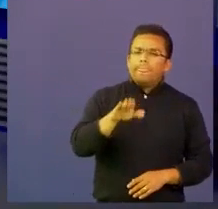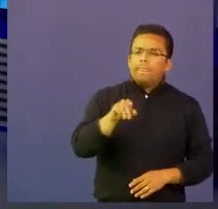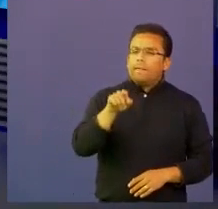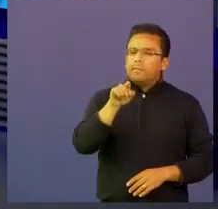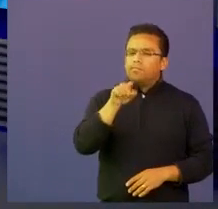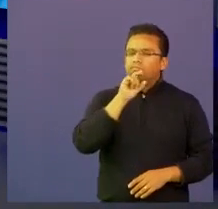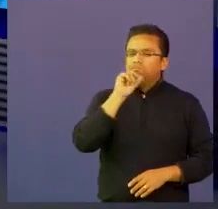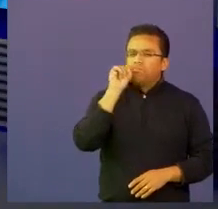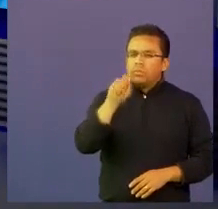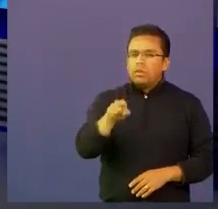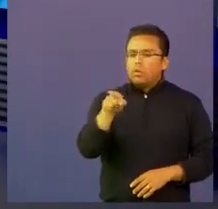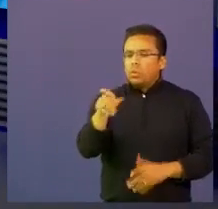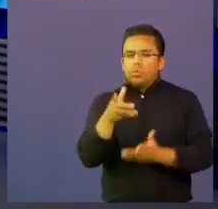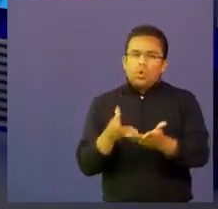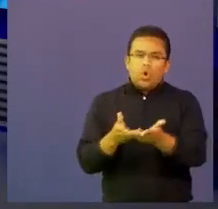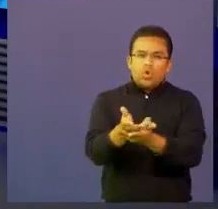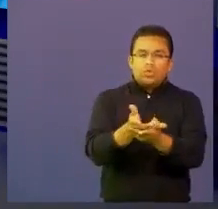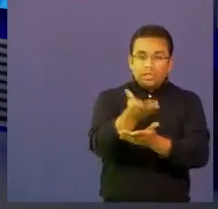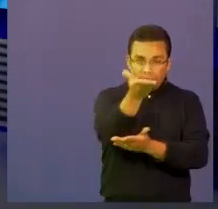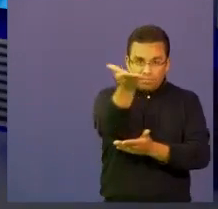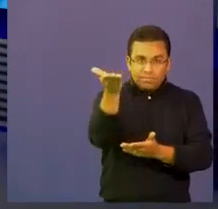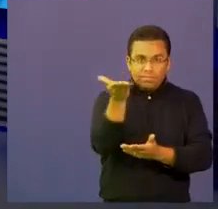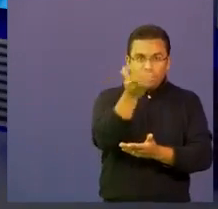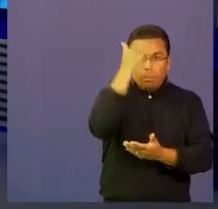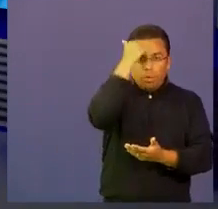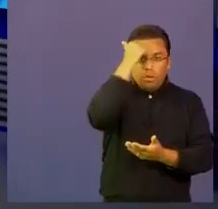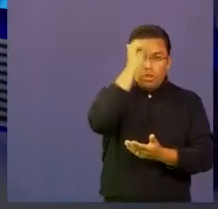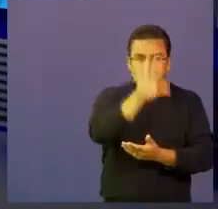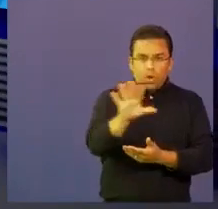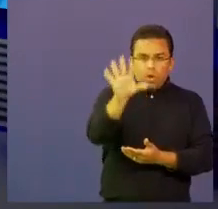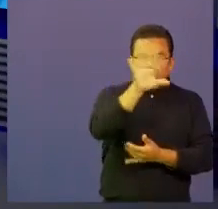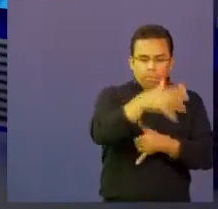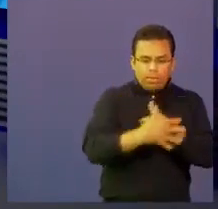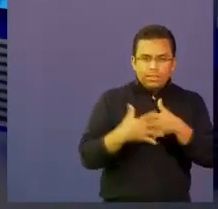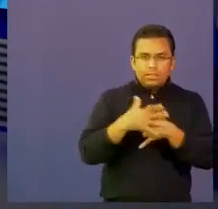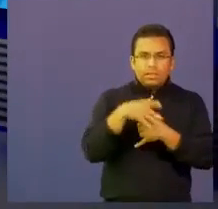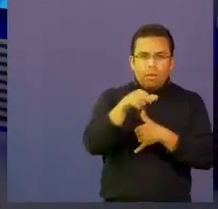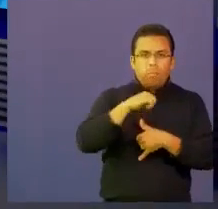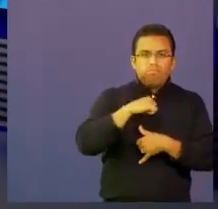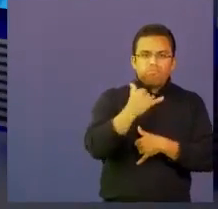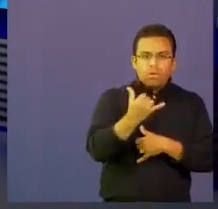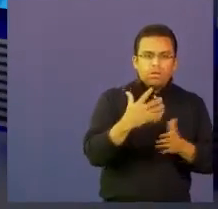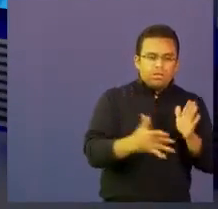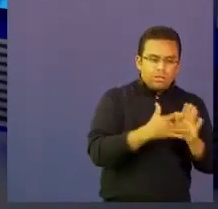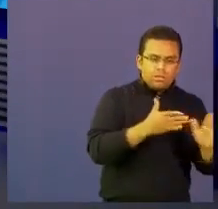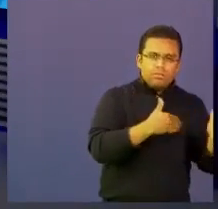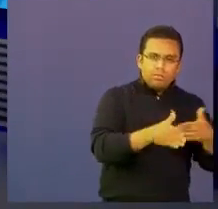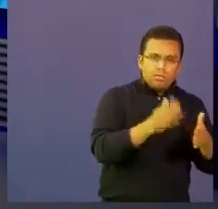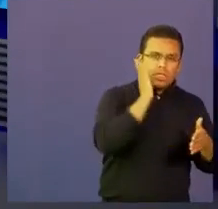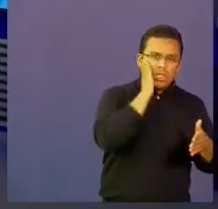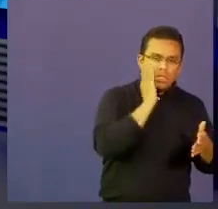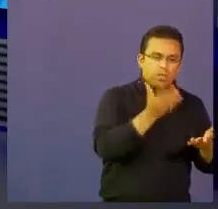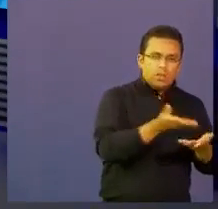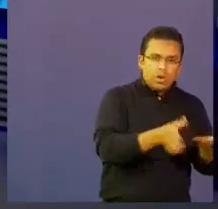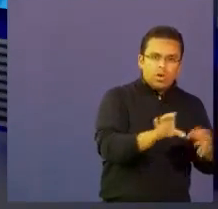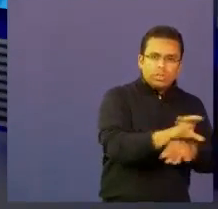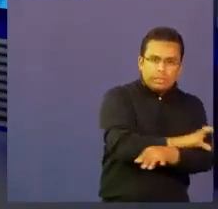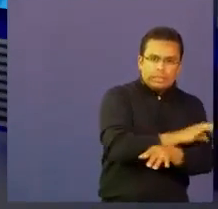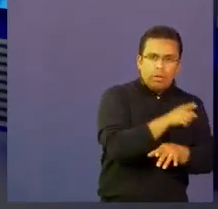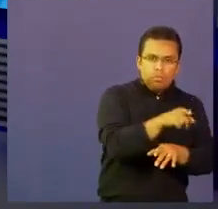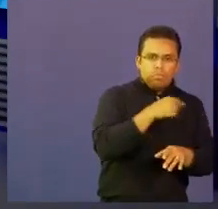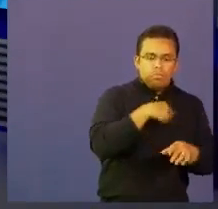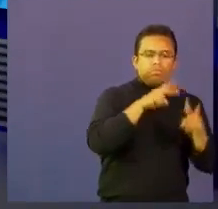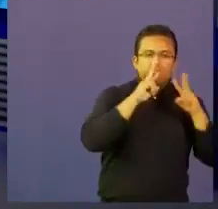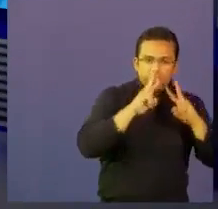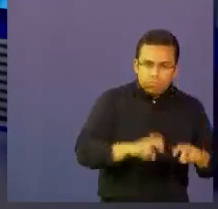maestros que están en todo el país, que tienen tecnología para que hagan investigación con los estudiantes? ¿Qué